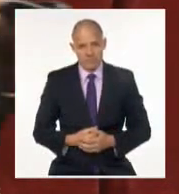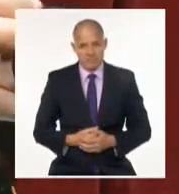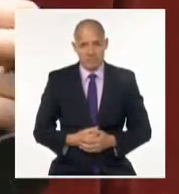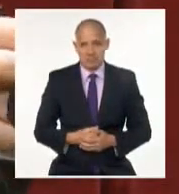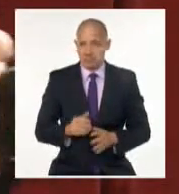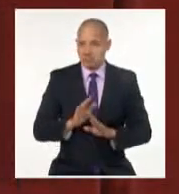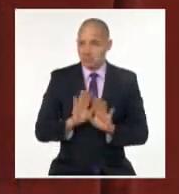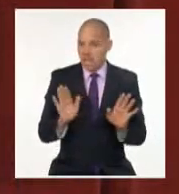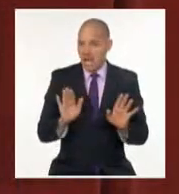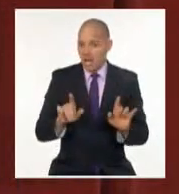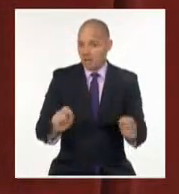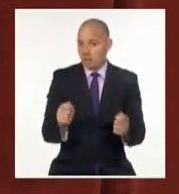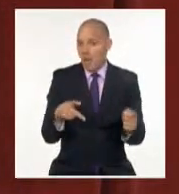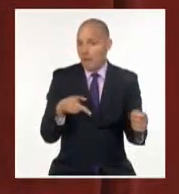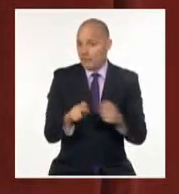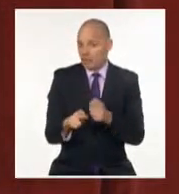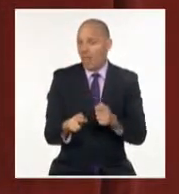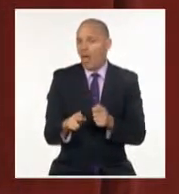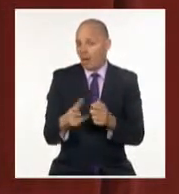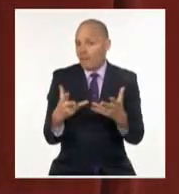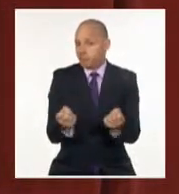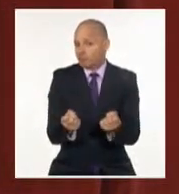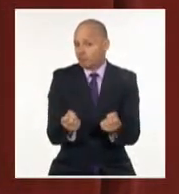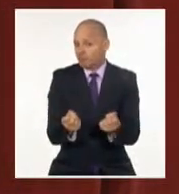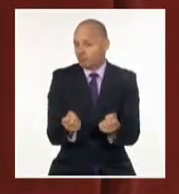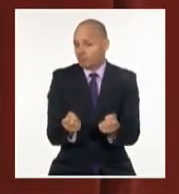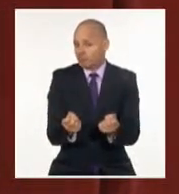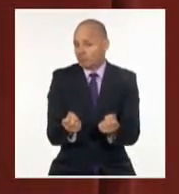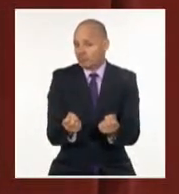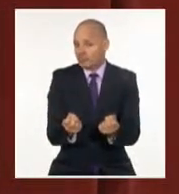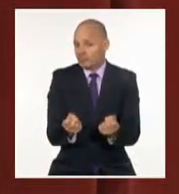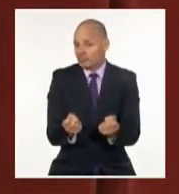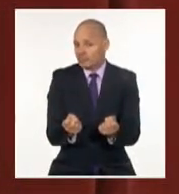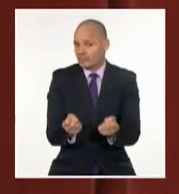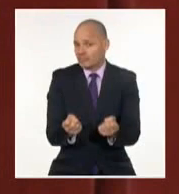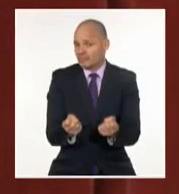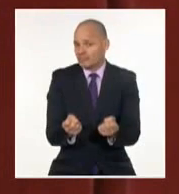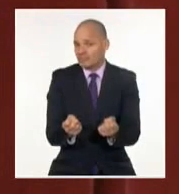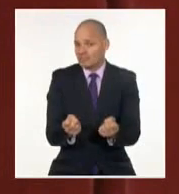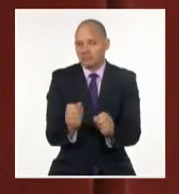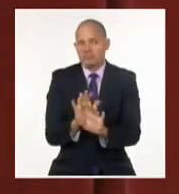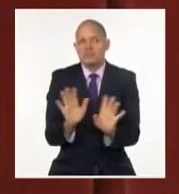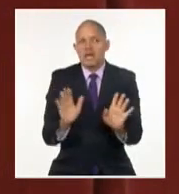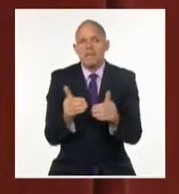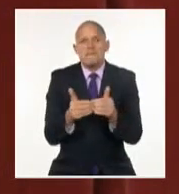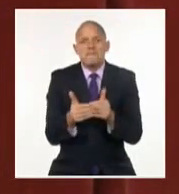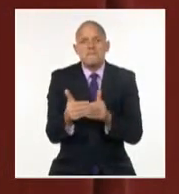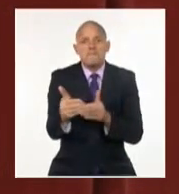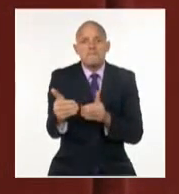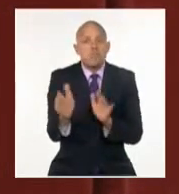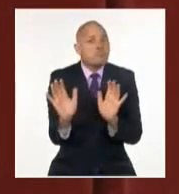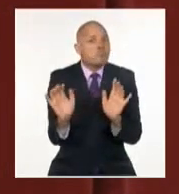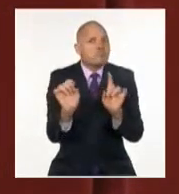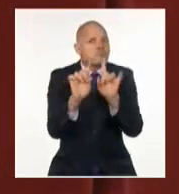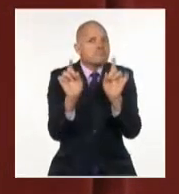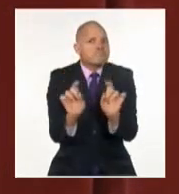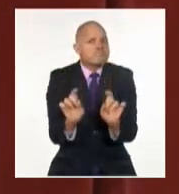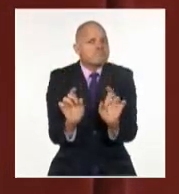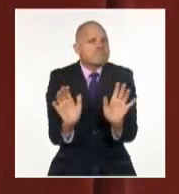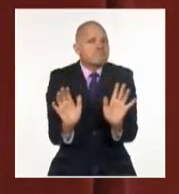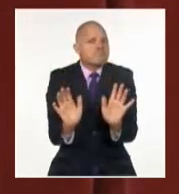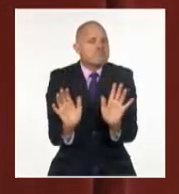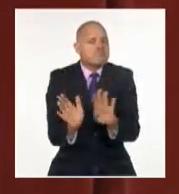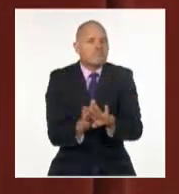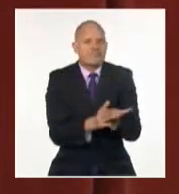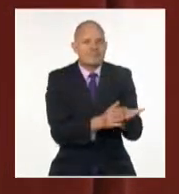Cortaron la dimensión y no supimos más nada. Como este guerrillero,